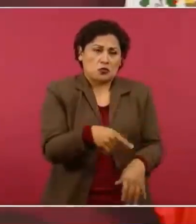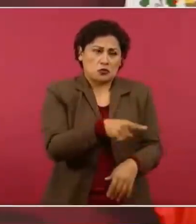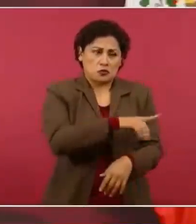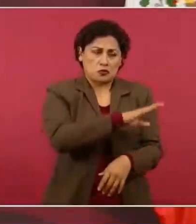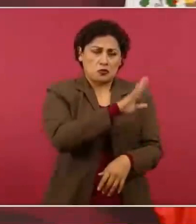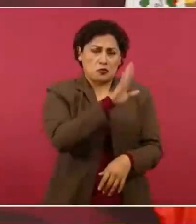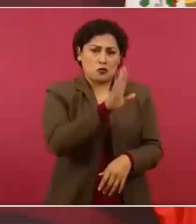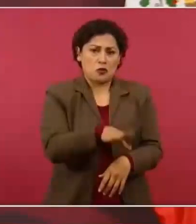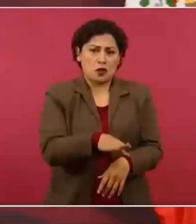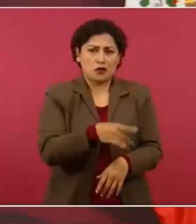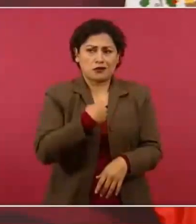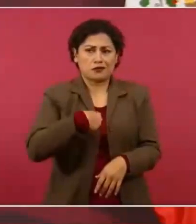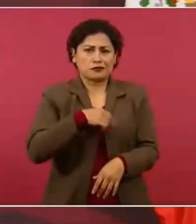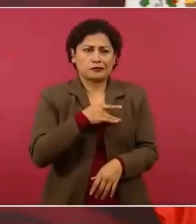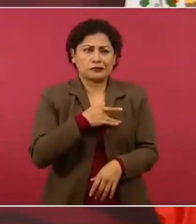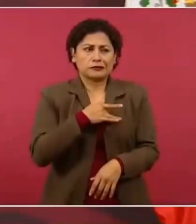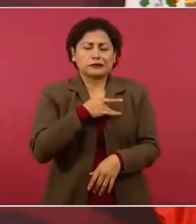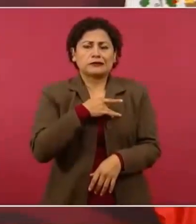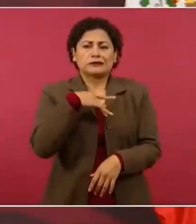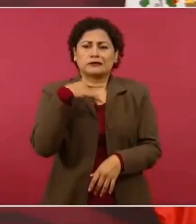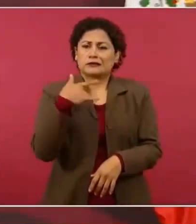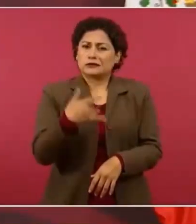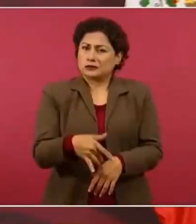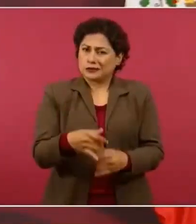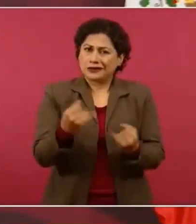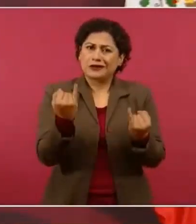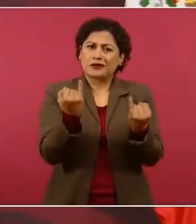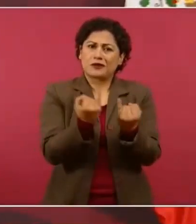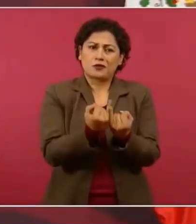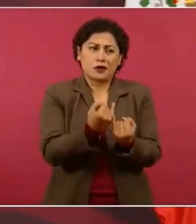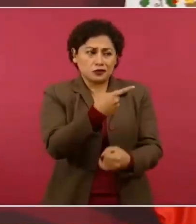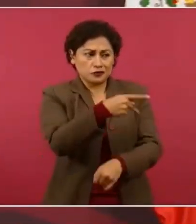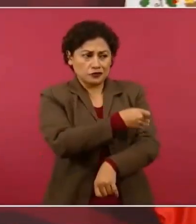Y lo sentimos mucho por sus familiares.